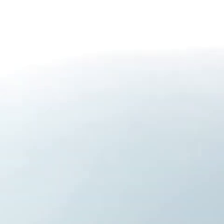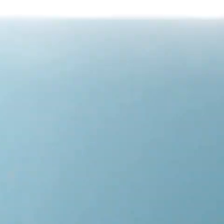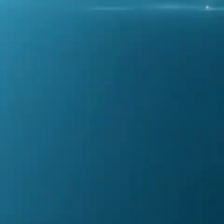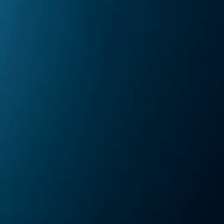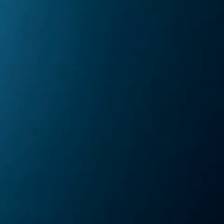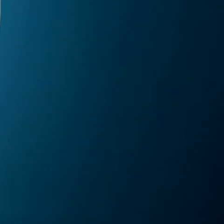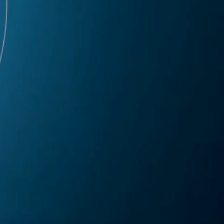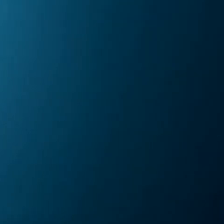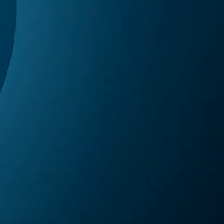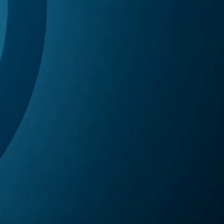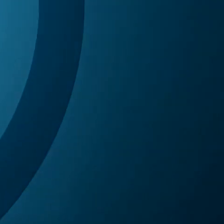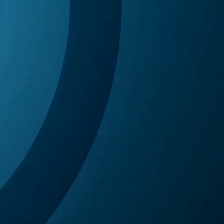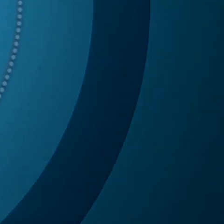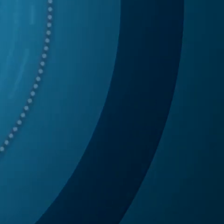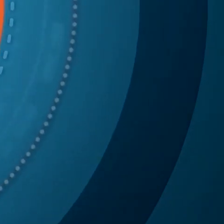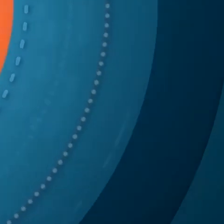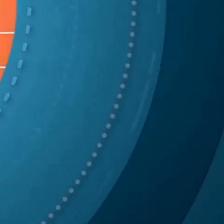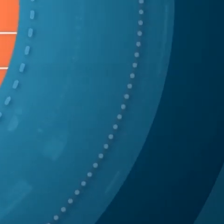vamos, Eva.